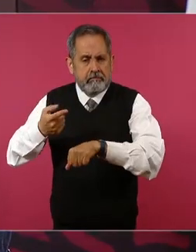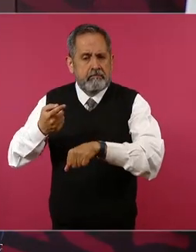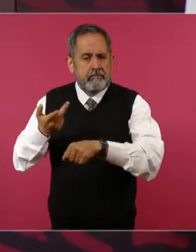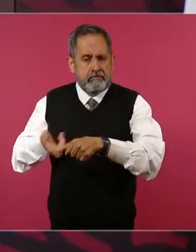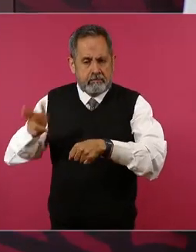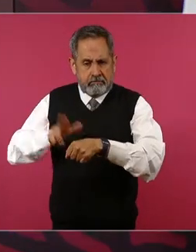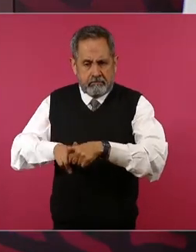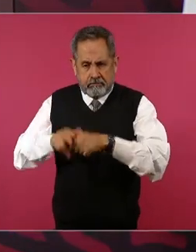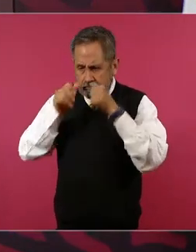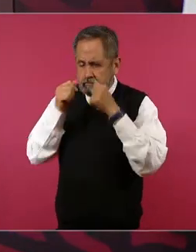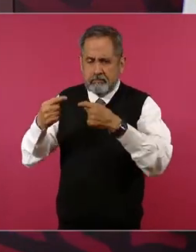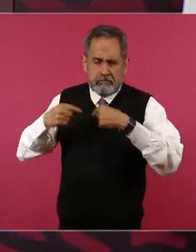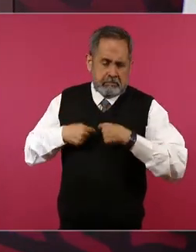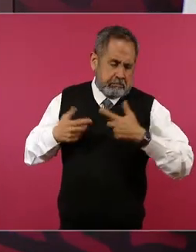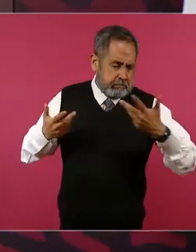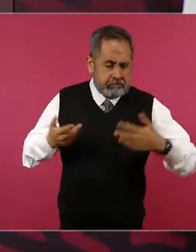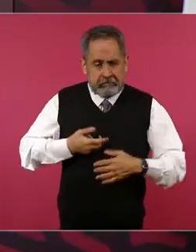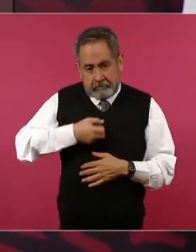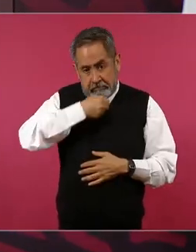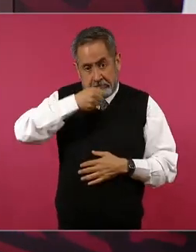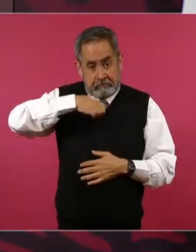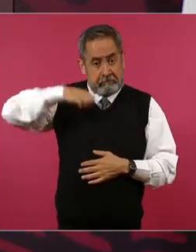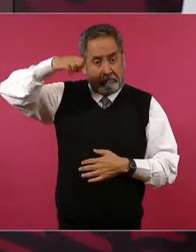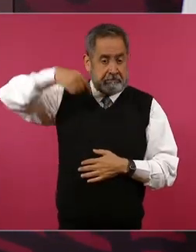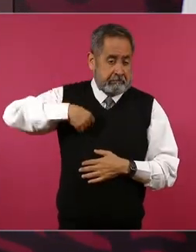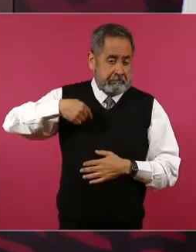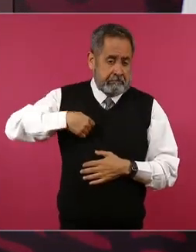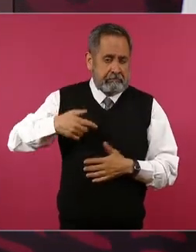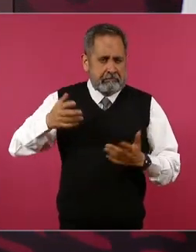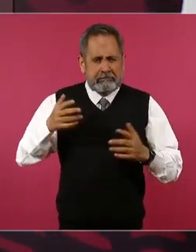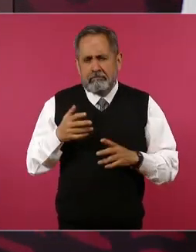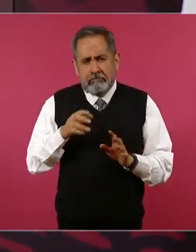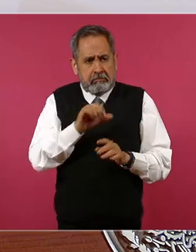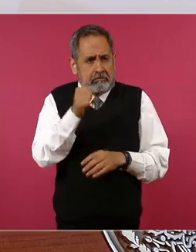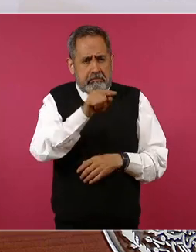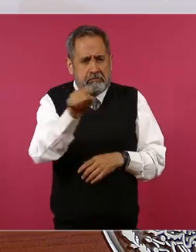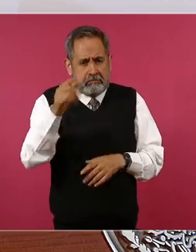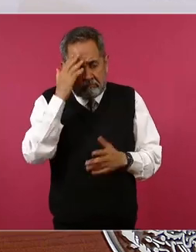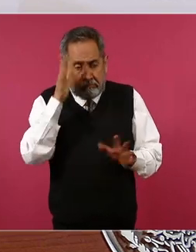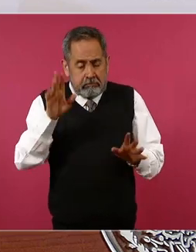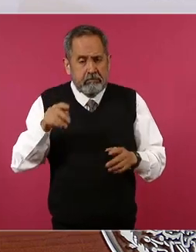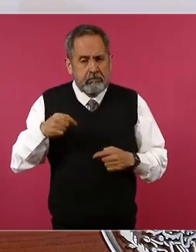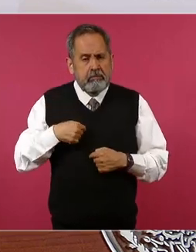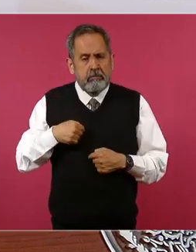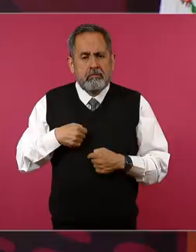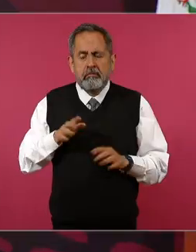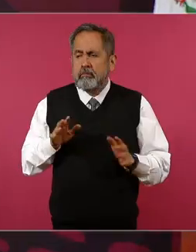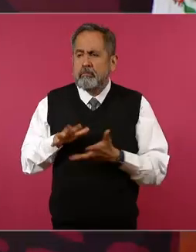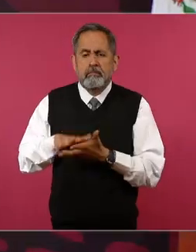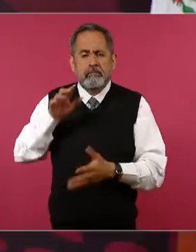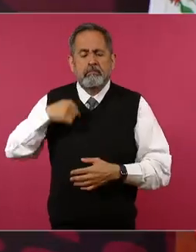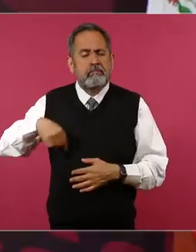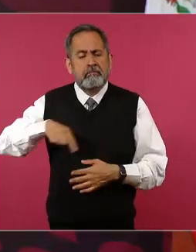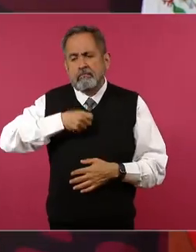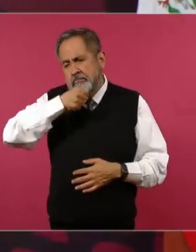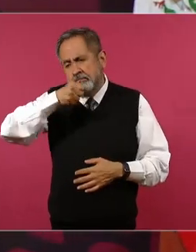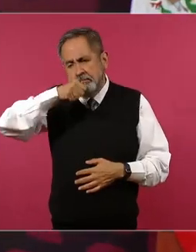y ya a la edad de uno no sé a otros puede ser que la mayoría